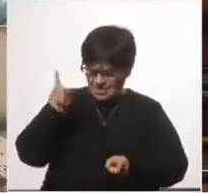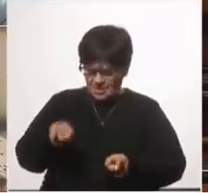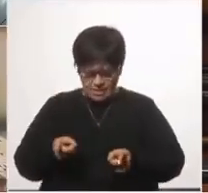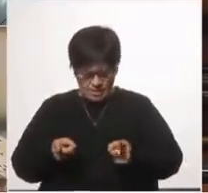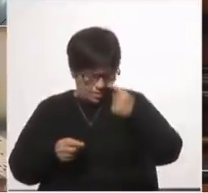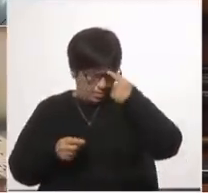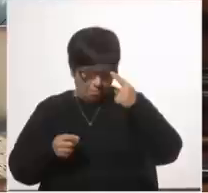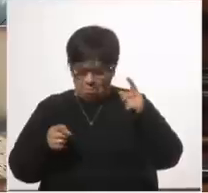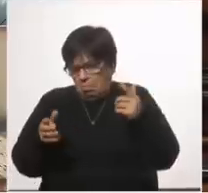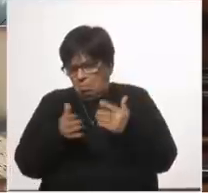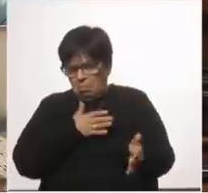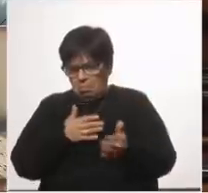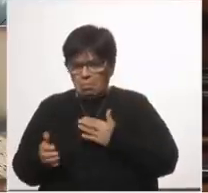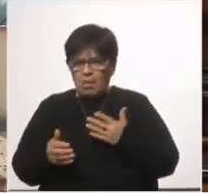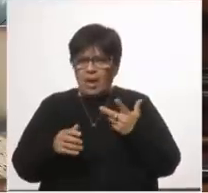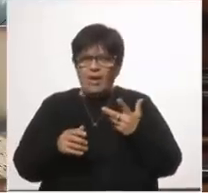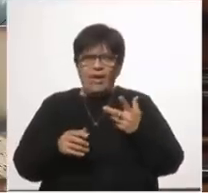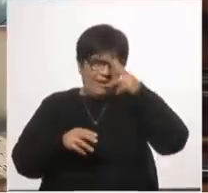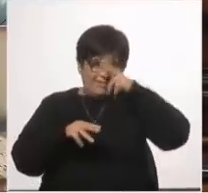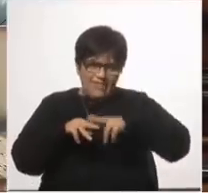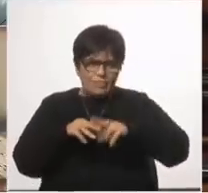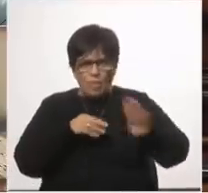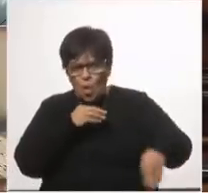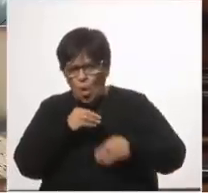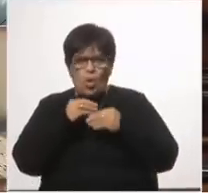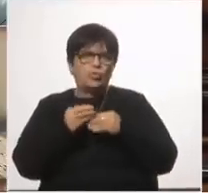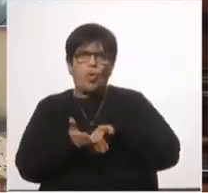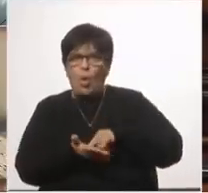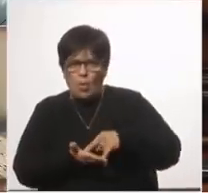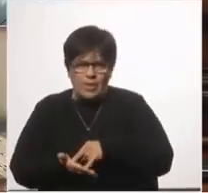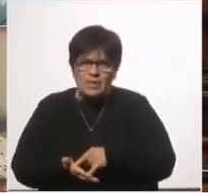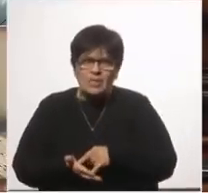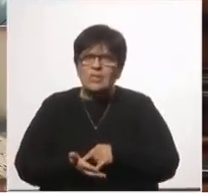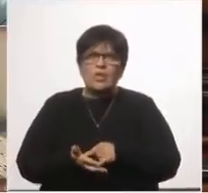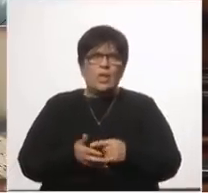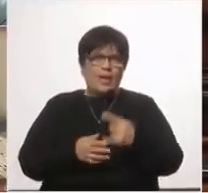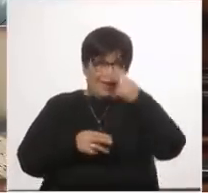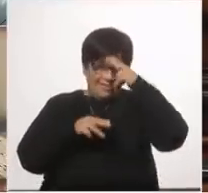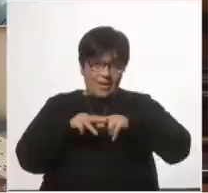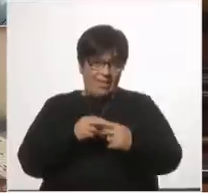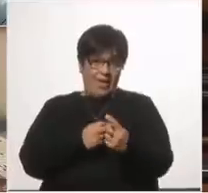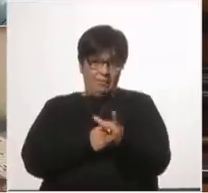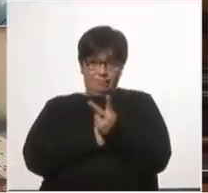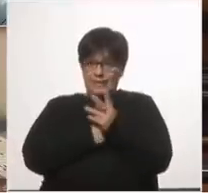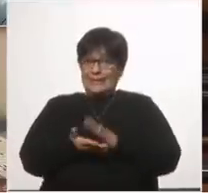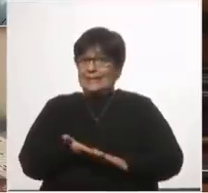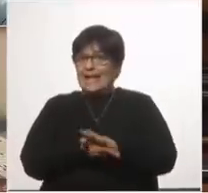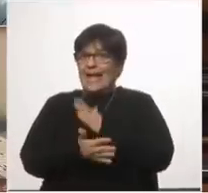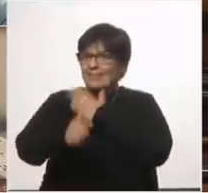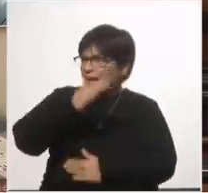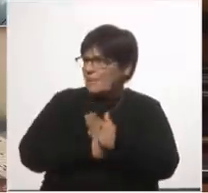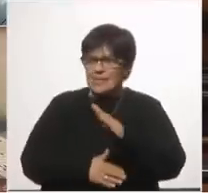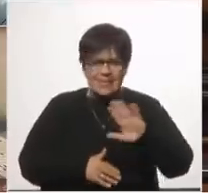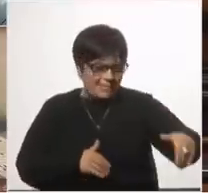comorbilidades no se tomó en cuenta a los obesos a los inmunodepresivos a la población del EPEM a las poblaciones con discapacidad a los